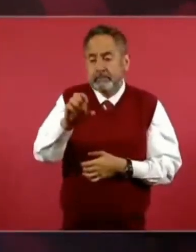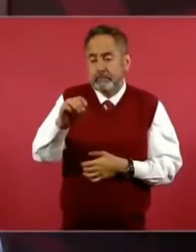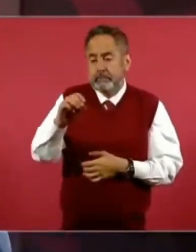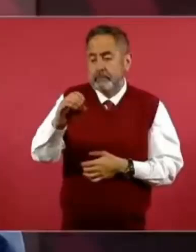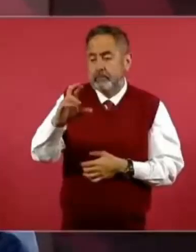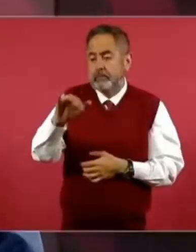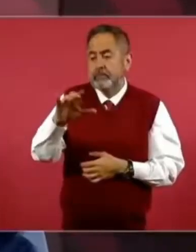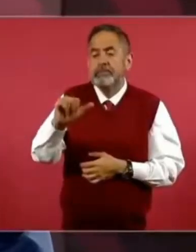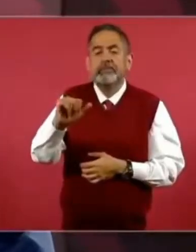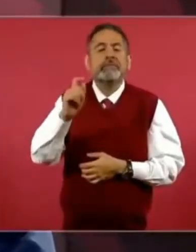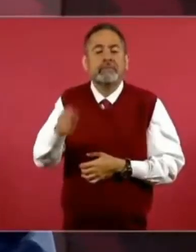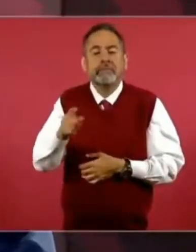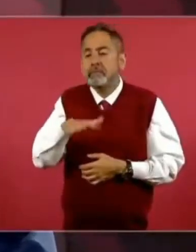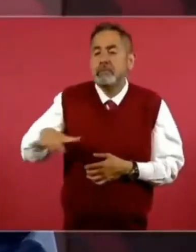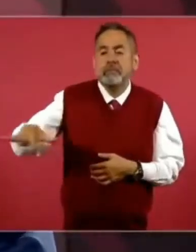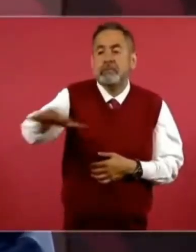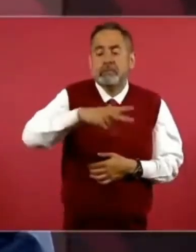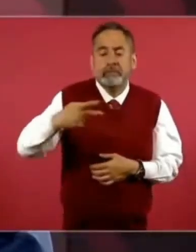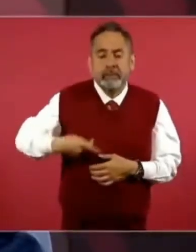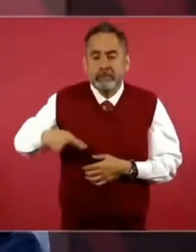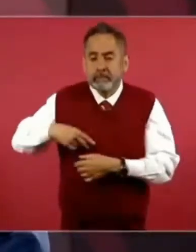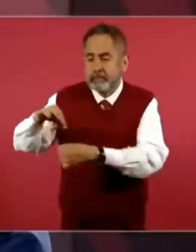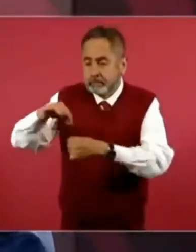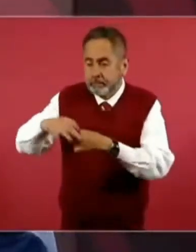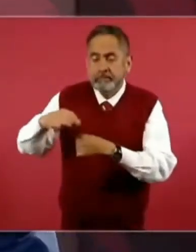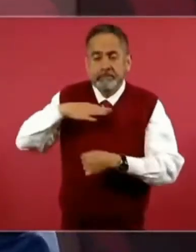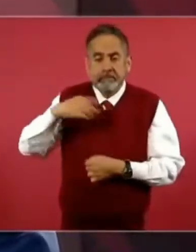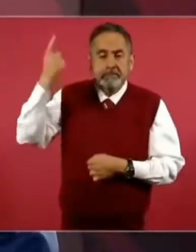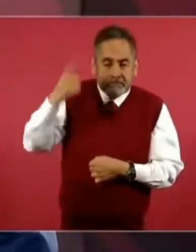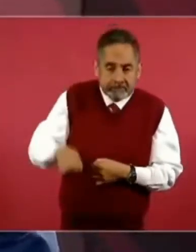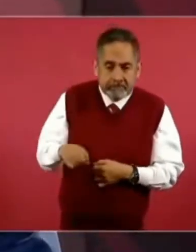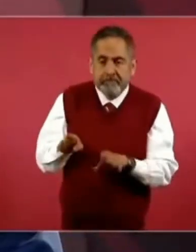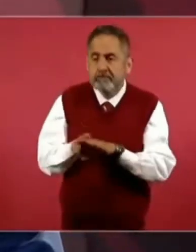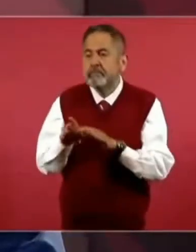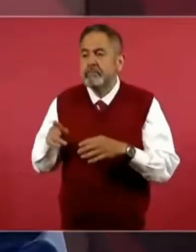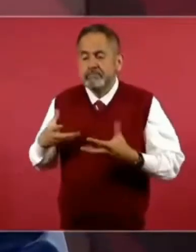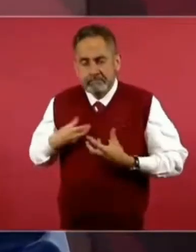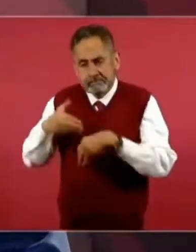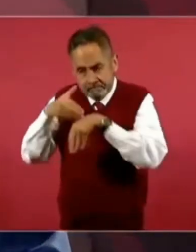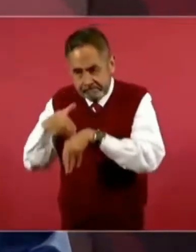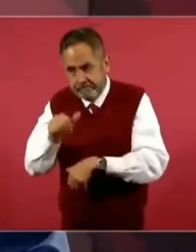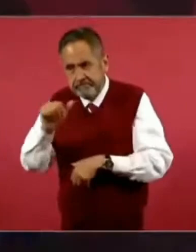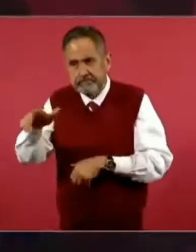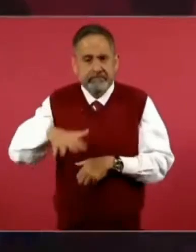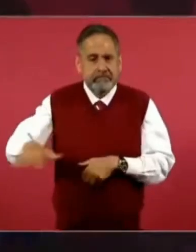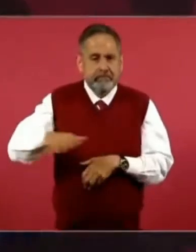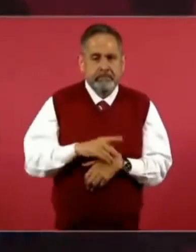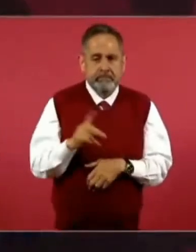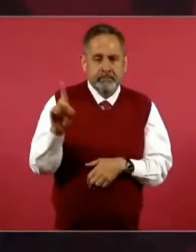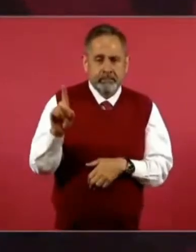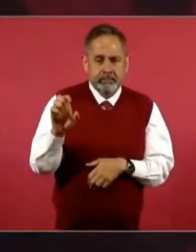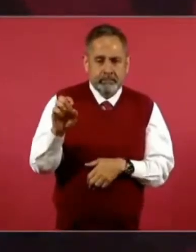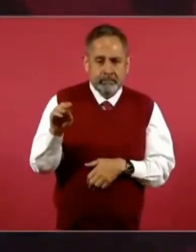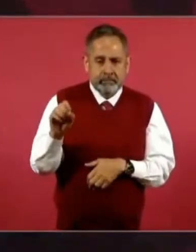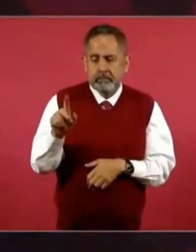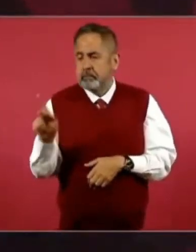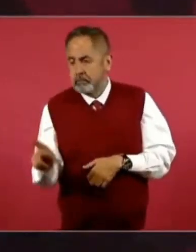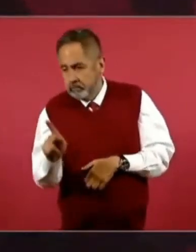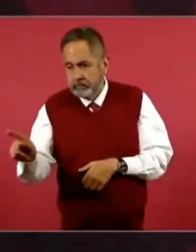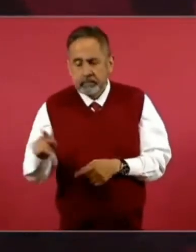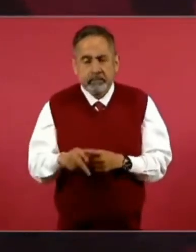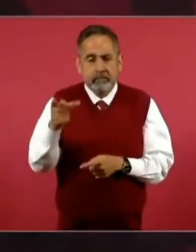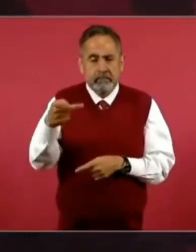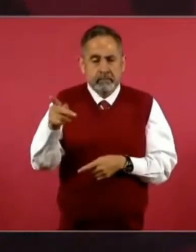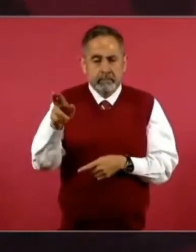con el pueblo. También aristotélicamente hablando, Demos es pueblo, Kratos es poder,